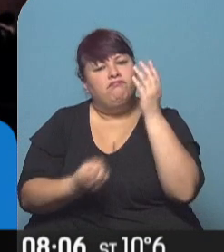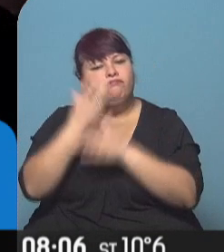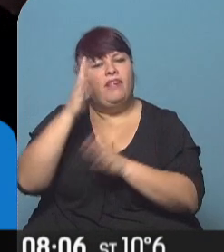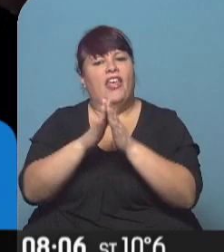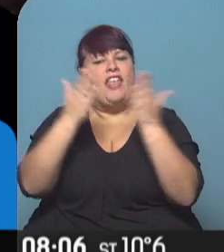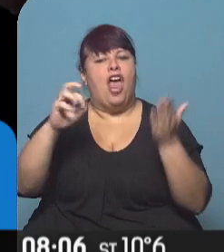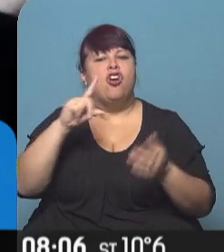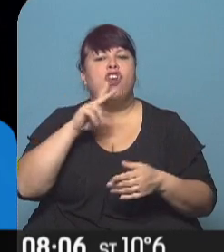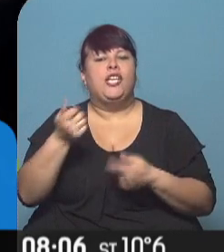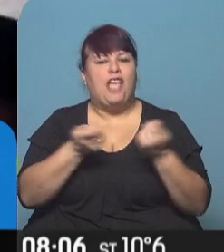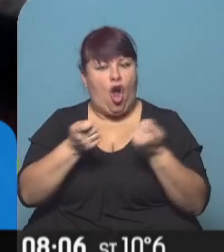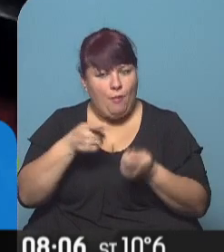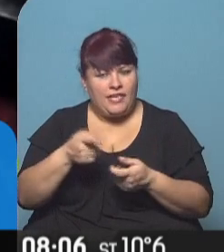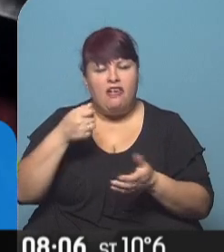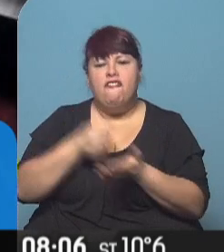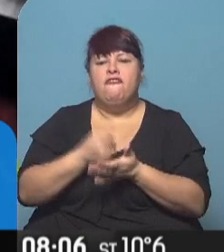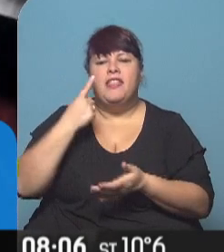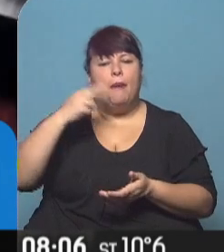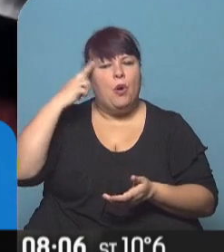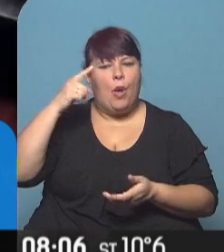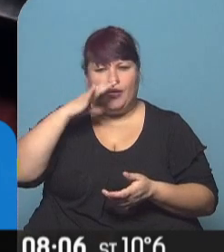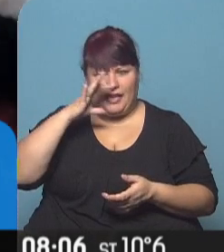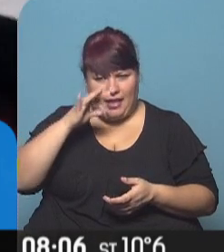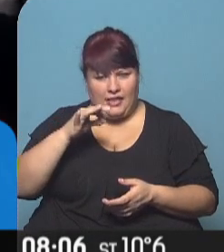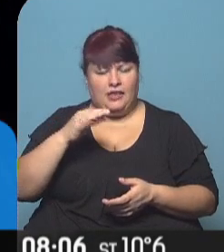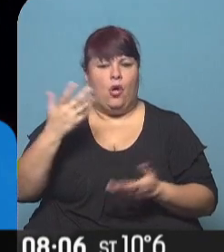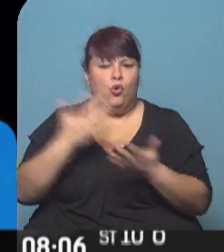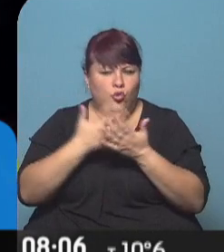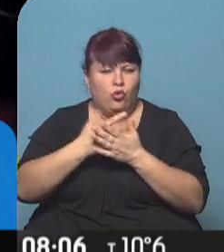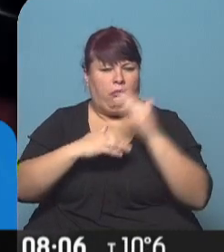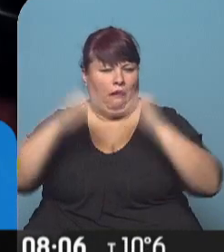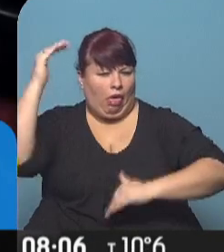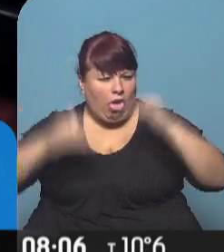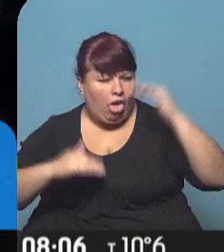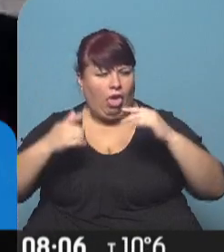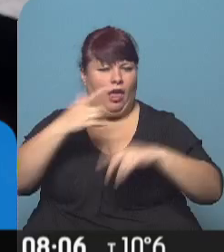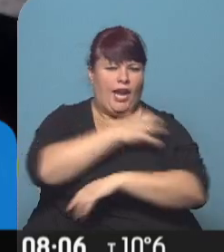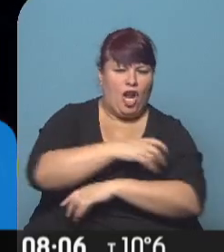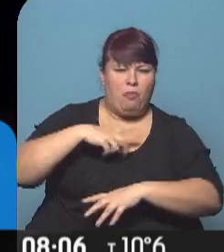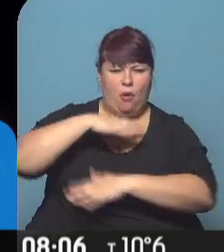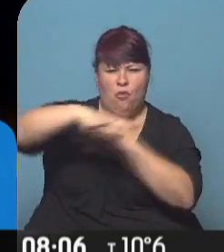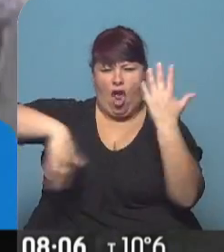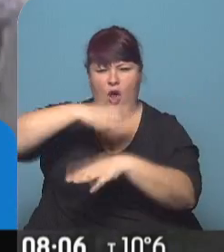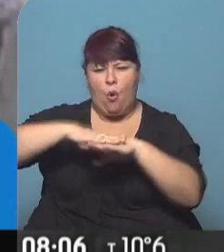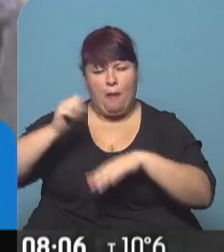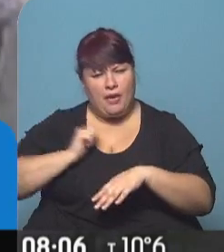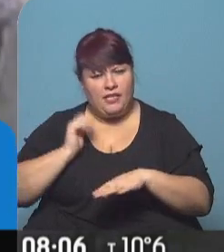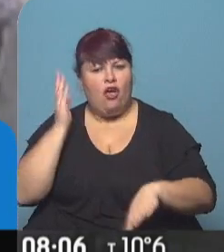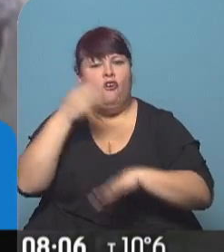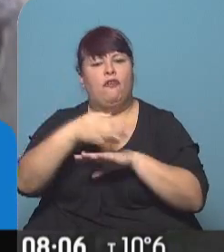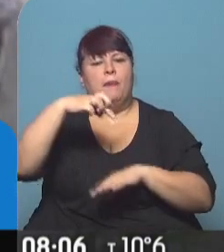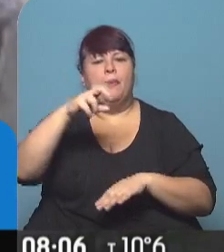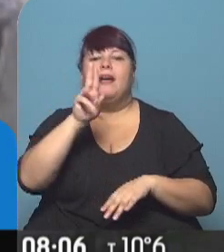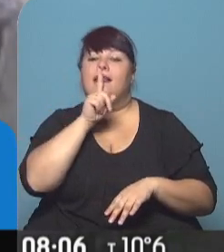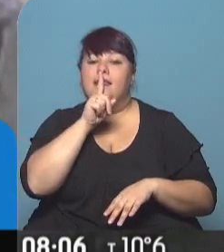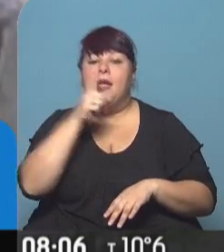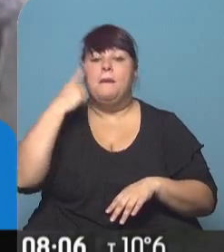diario El Cronista Comercial. A fines de los 70's, golpeado por las desigualdades sociales y la violencia de la dictadura, se acercó al PRT